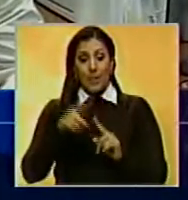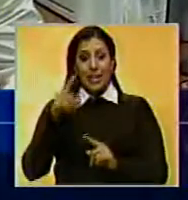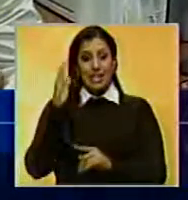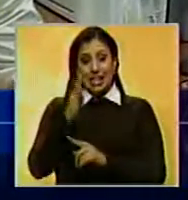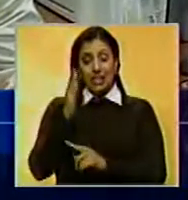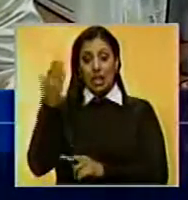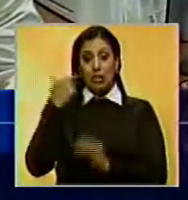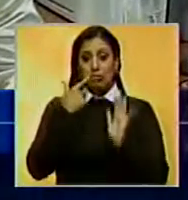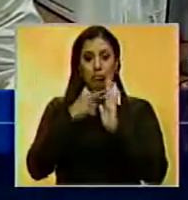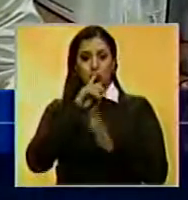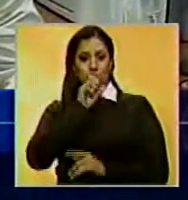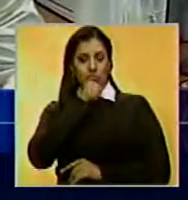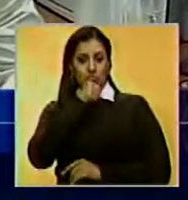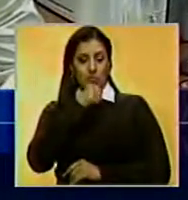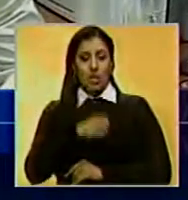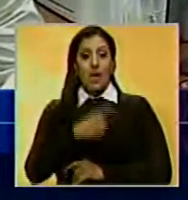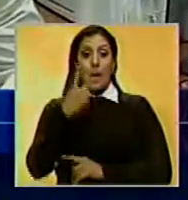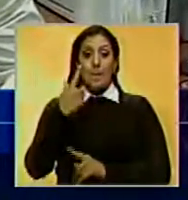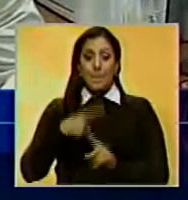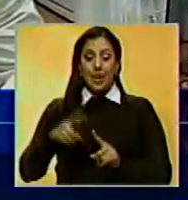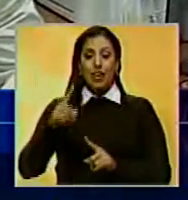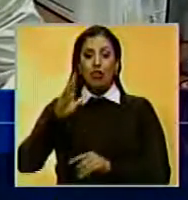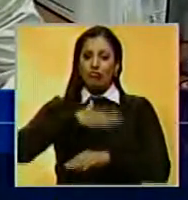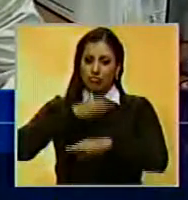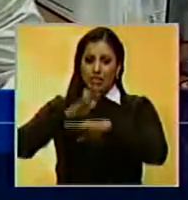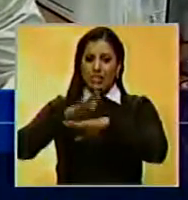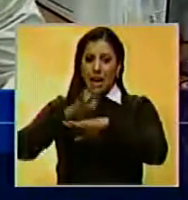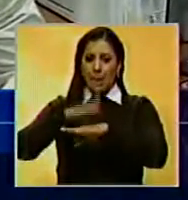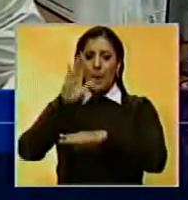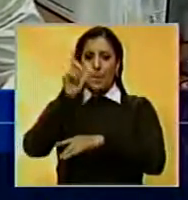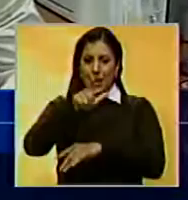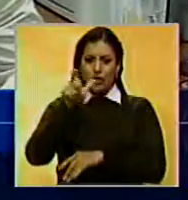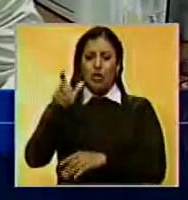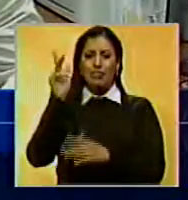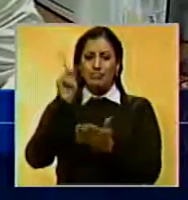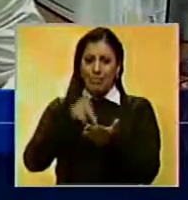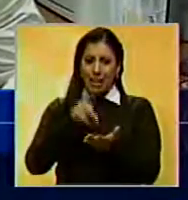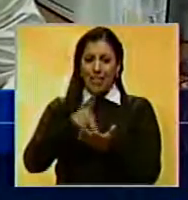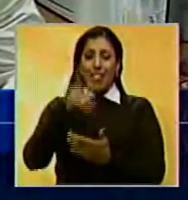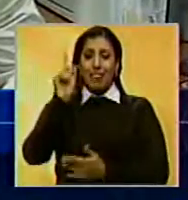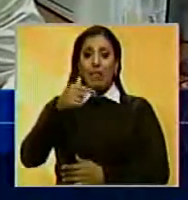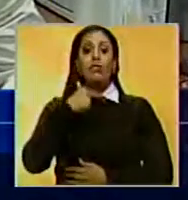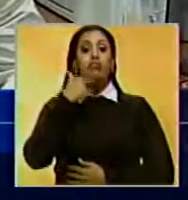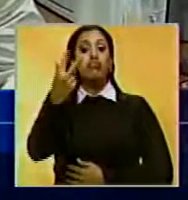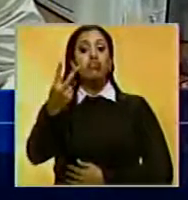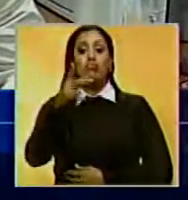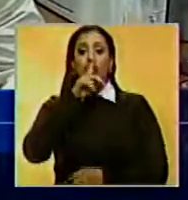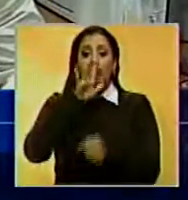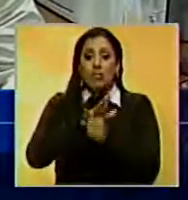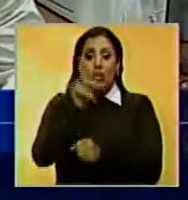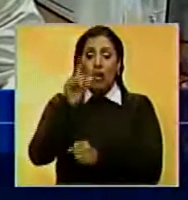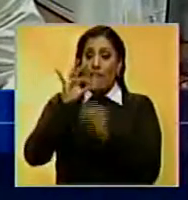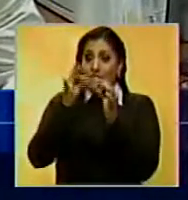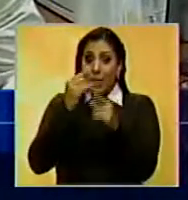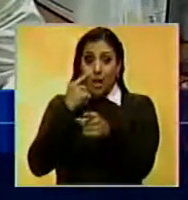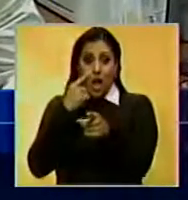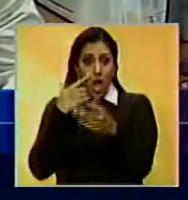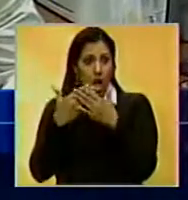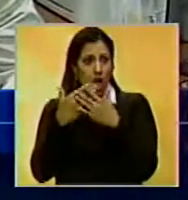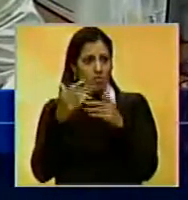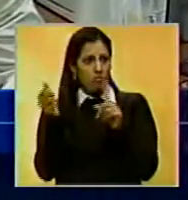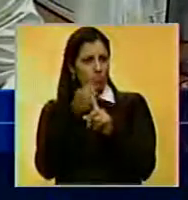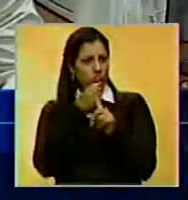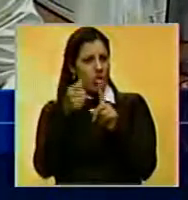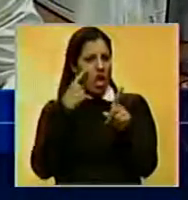unas sanciones que nunca se podrán aplicar. En virtud de esto, el llamado es a que participen, es a que levanten la voz, y a los familiares que noten que